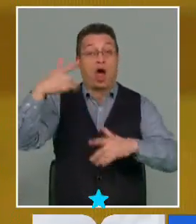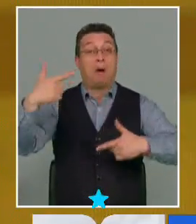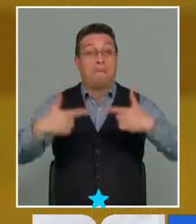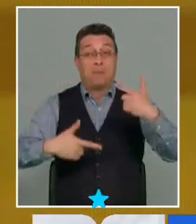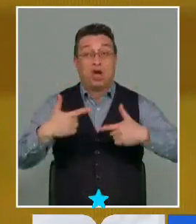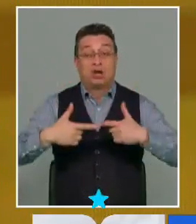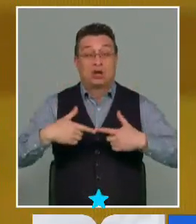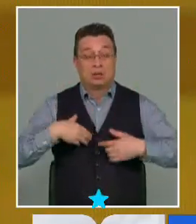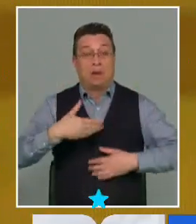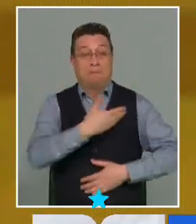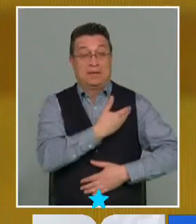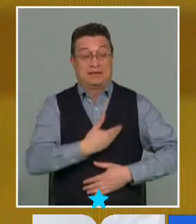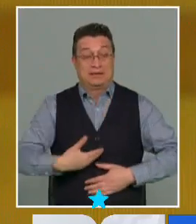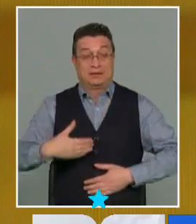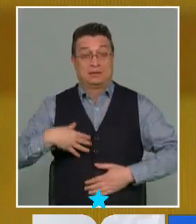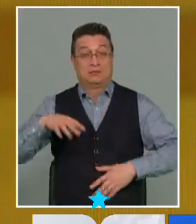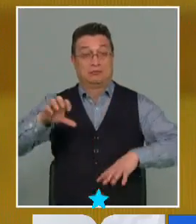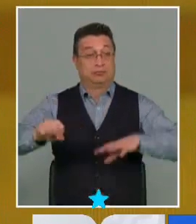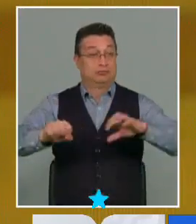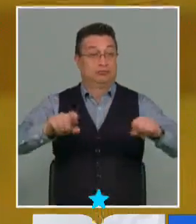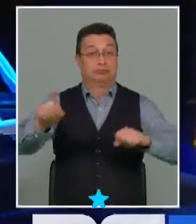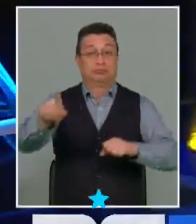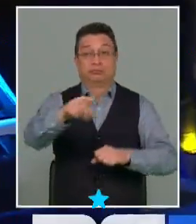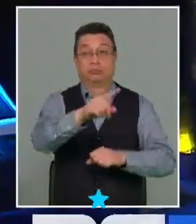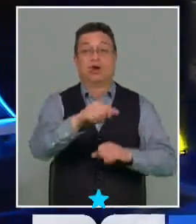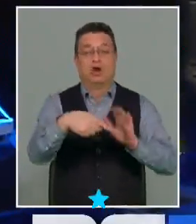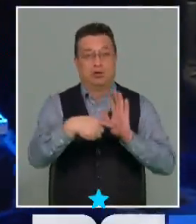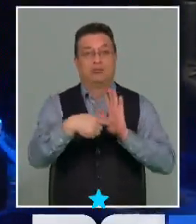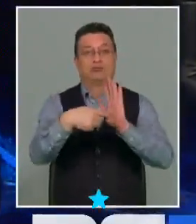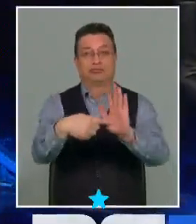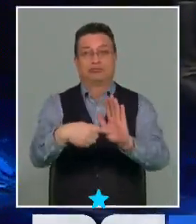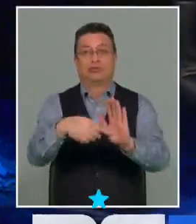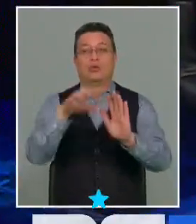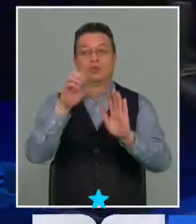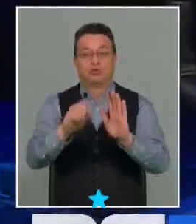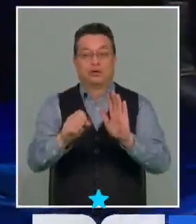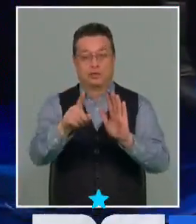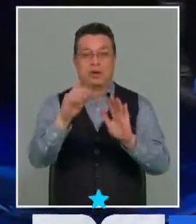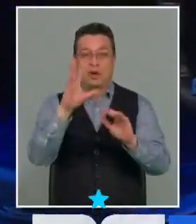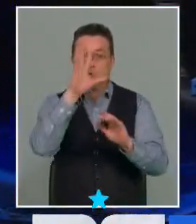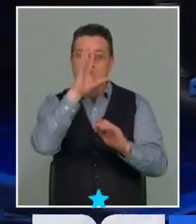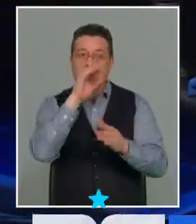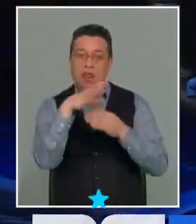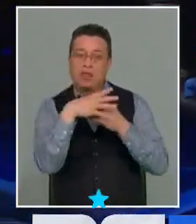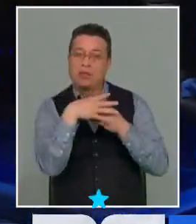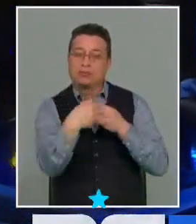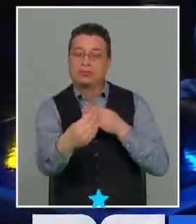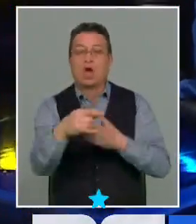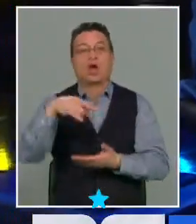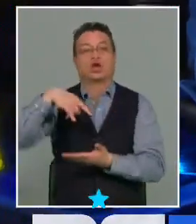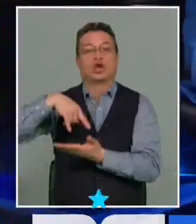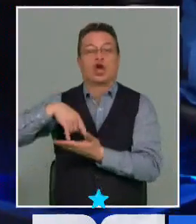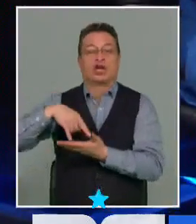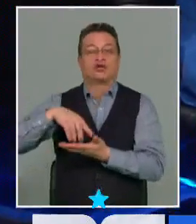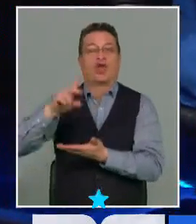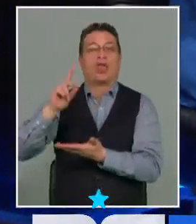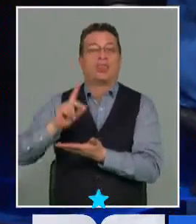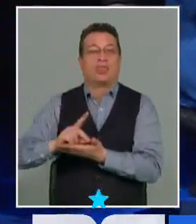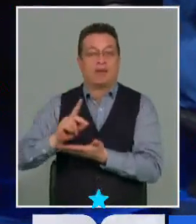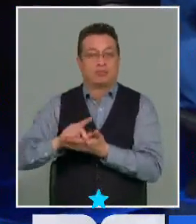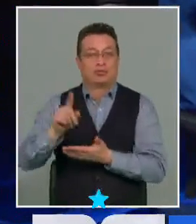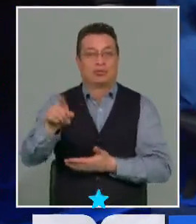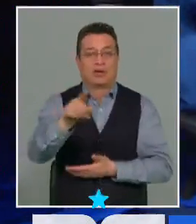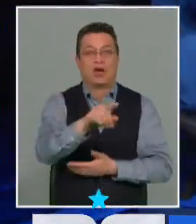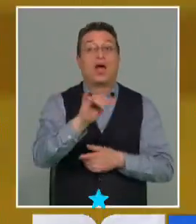sustente al Presidente se refleje o tenga un espejo en el Congreso de Diputadas y Diputados,